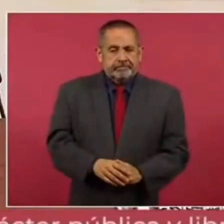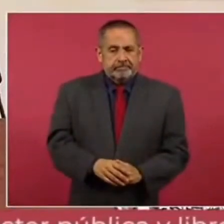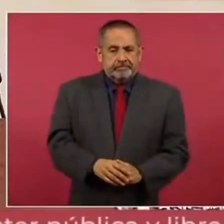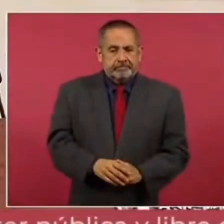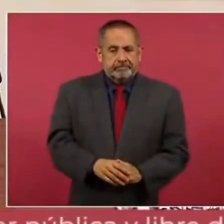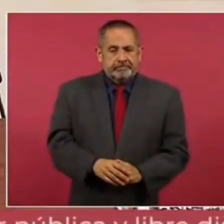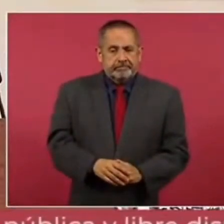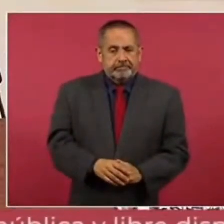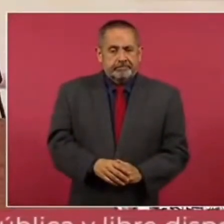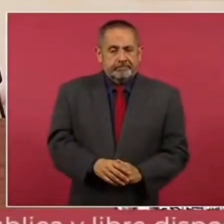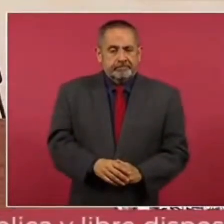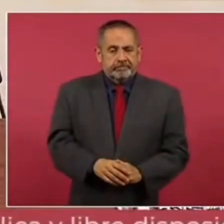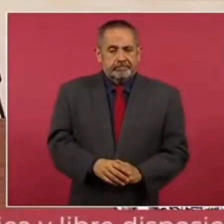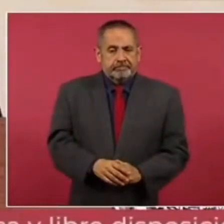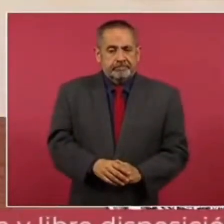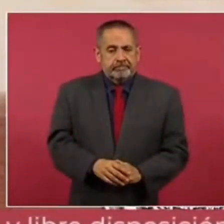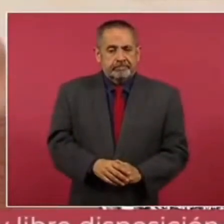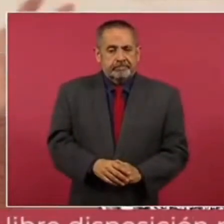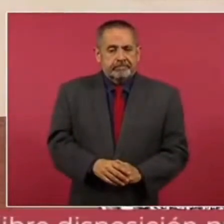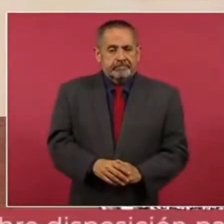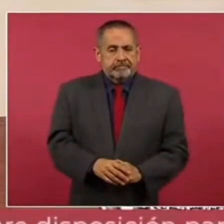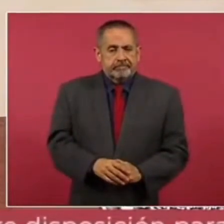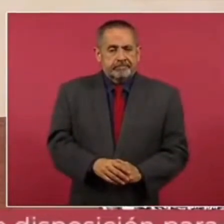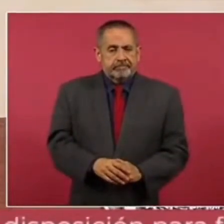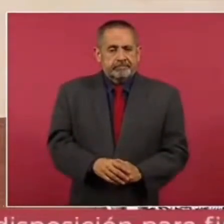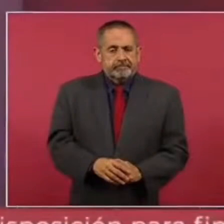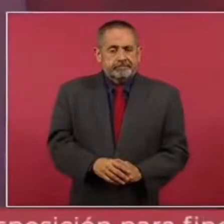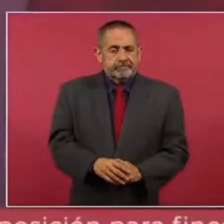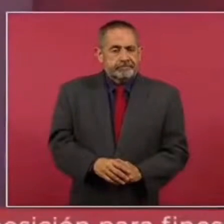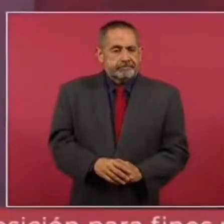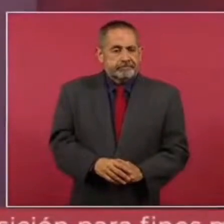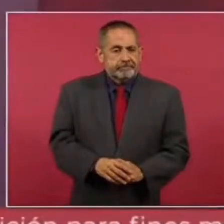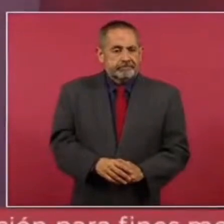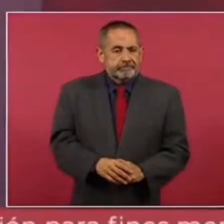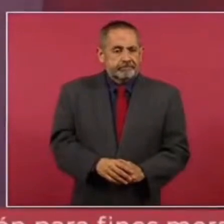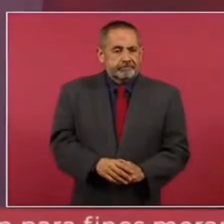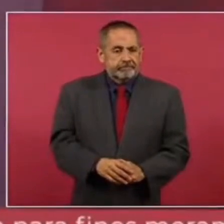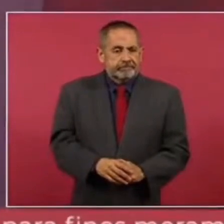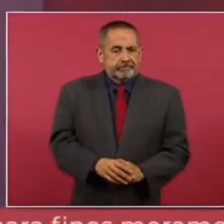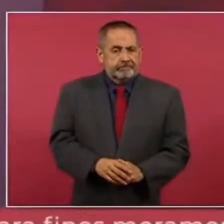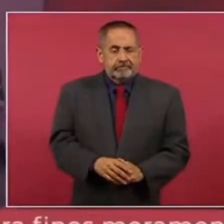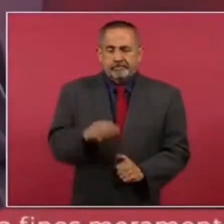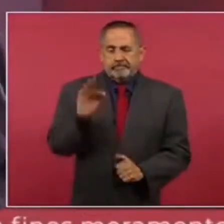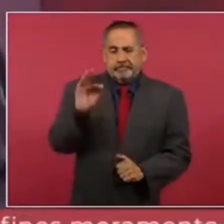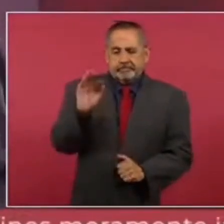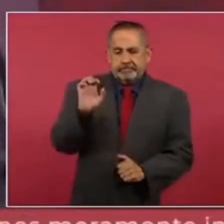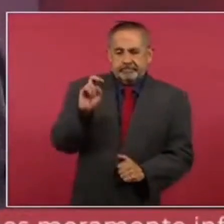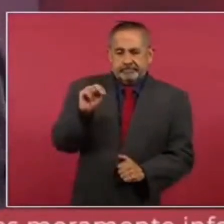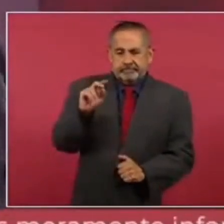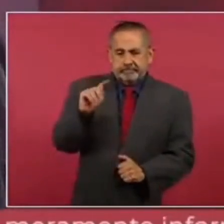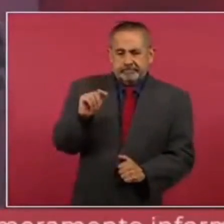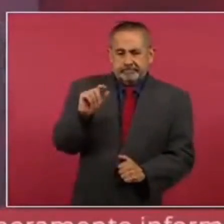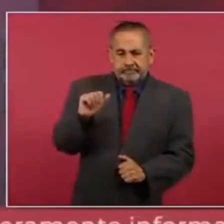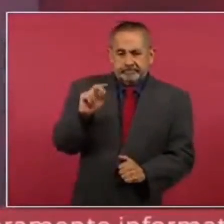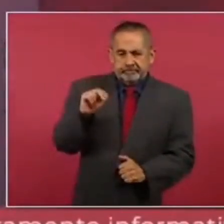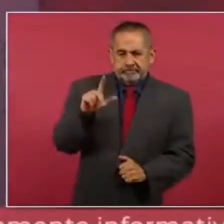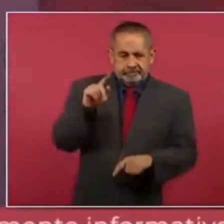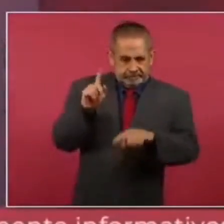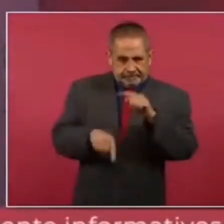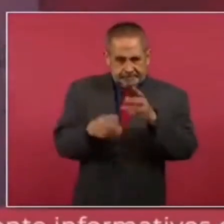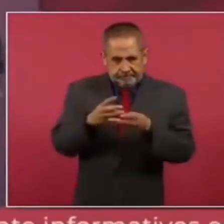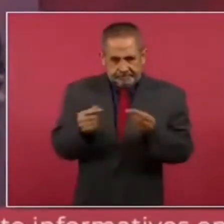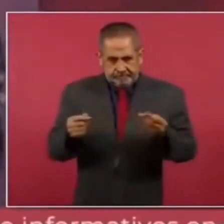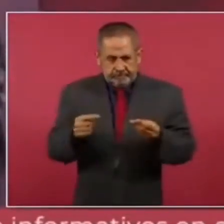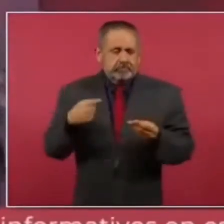No es que se resuelva el problema del fentanilo, que lo vamos